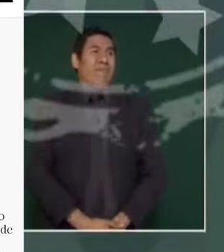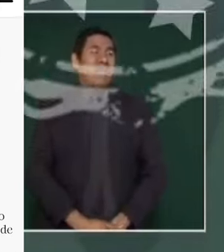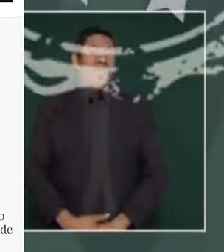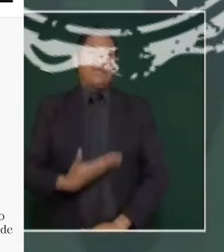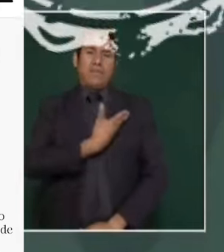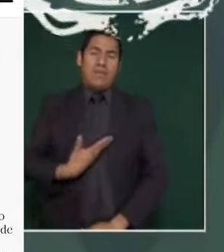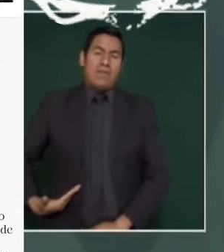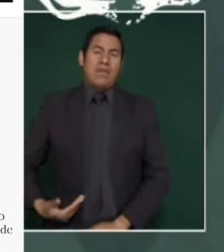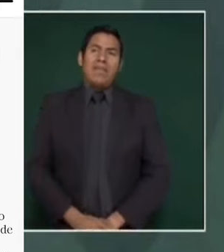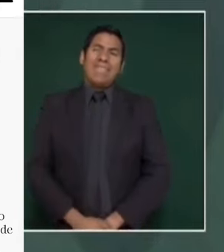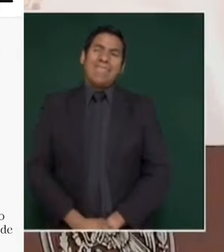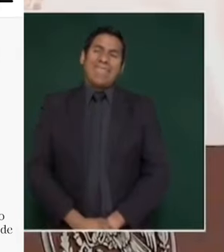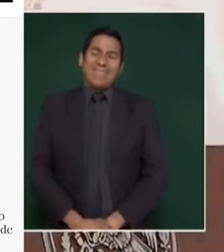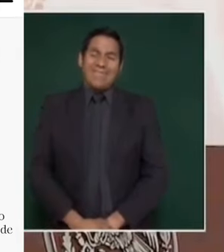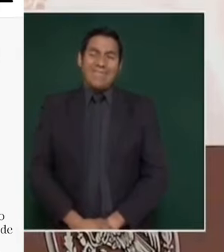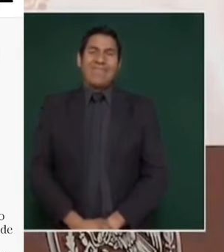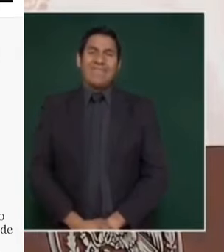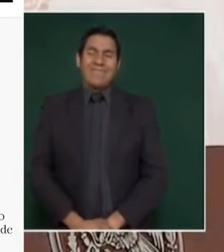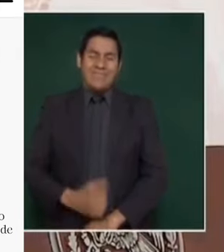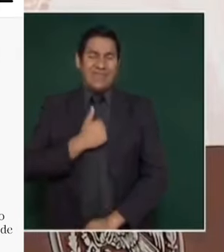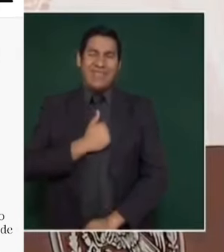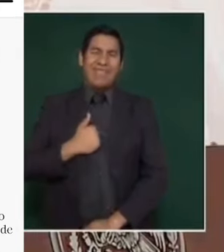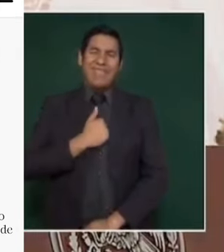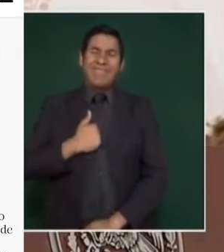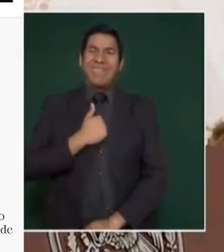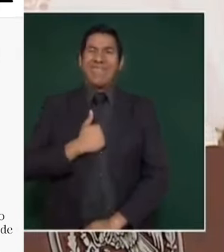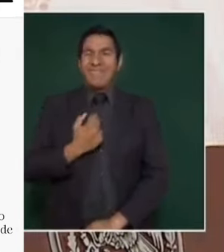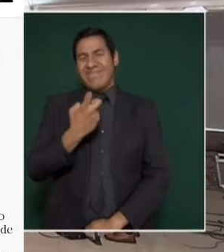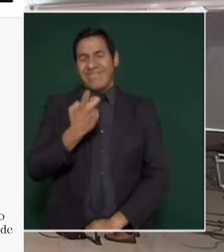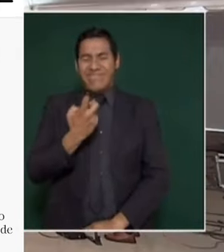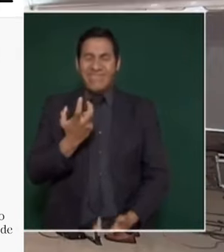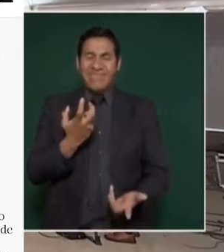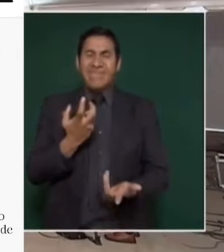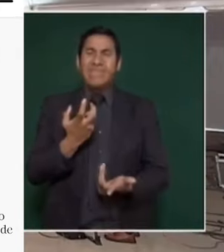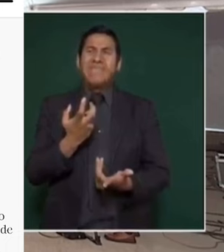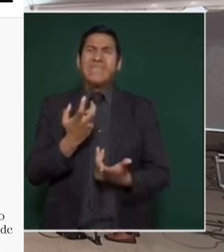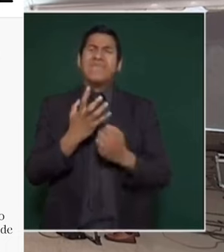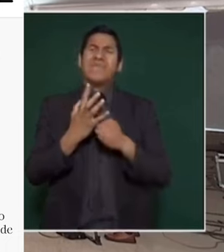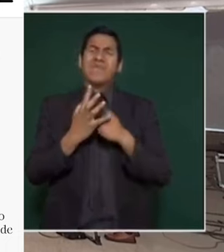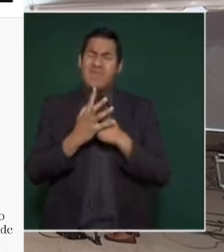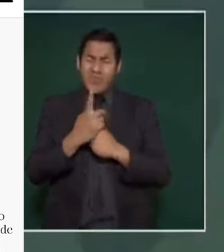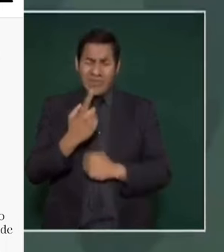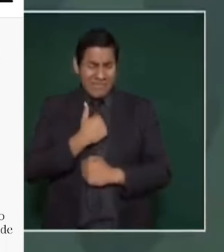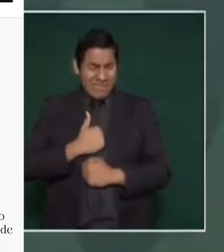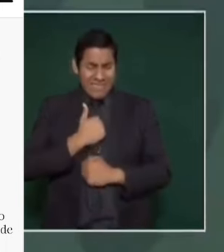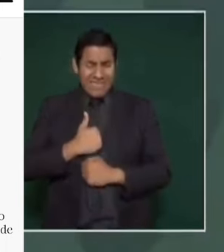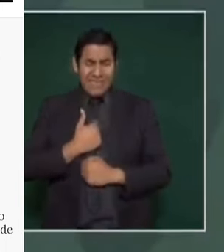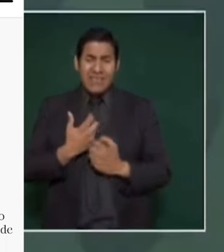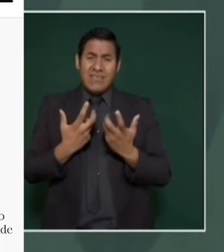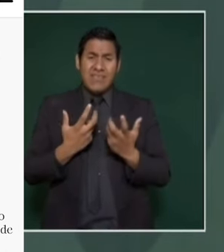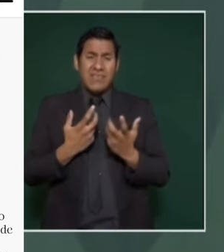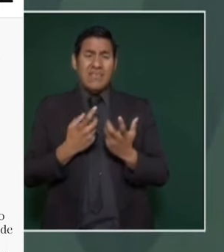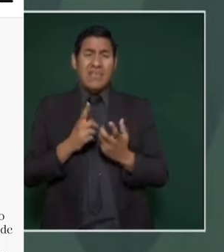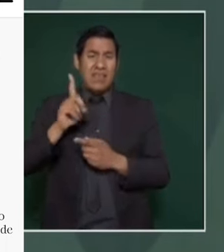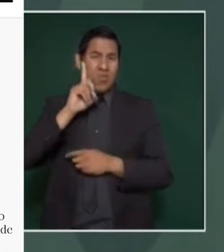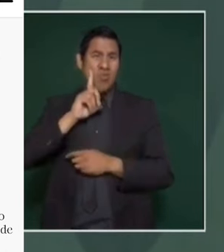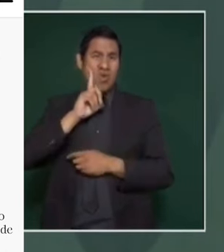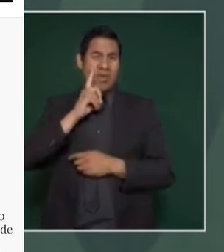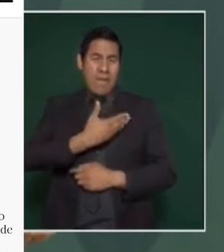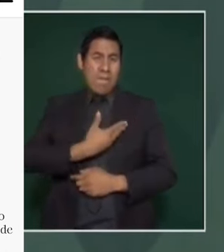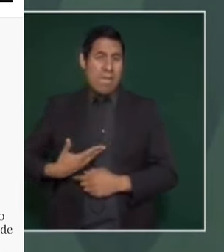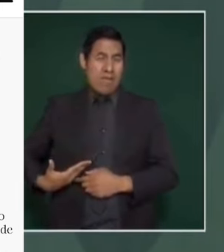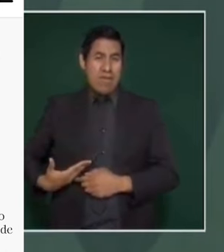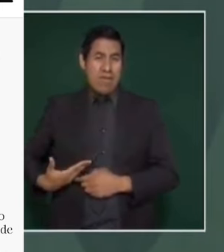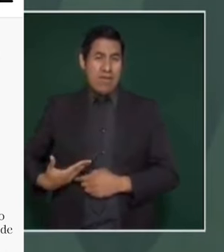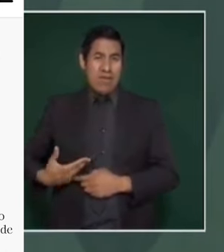Es muy lamentable que estas cosas sucedan porque se trata de la presidenta de la